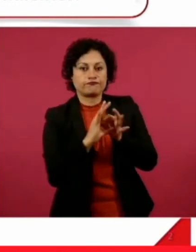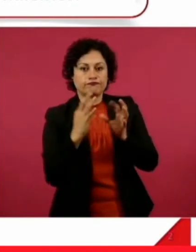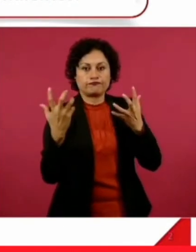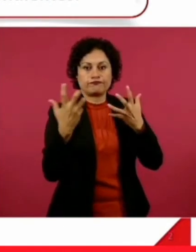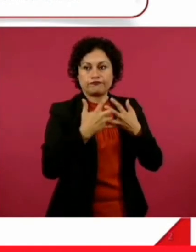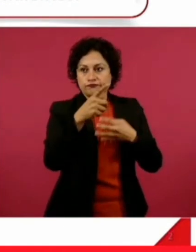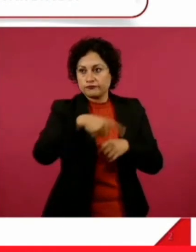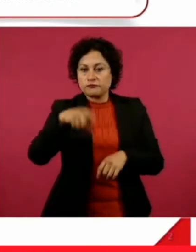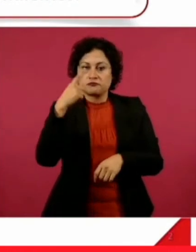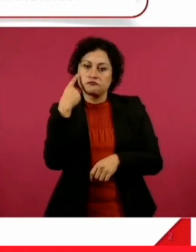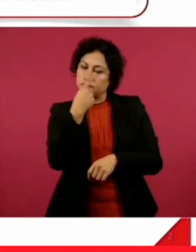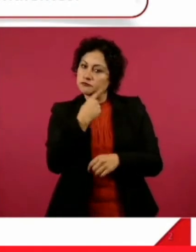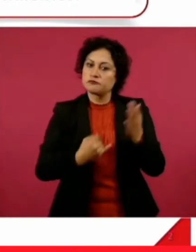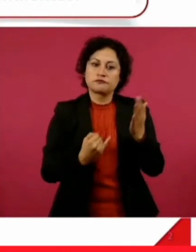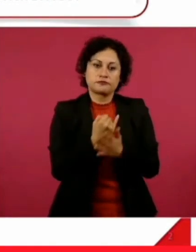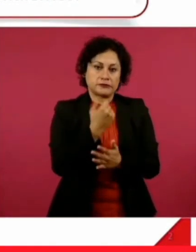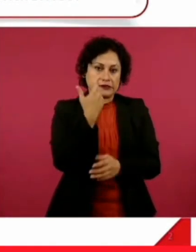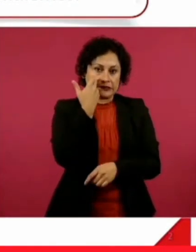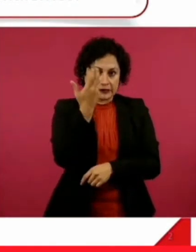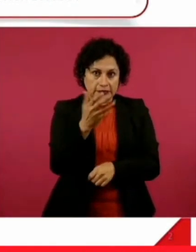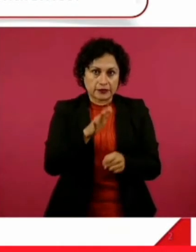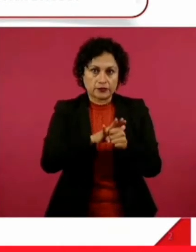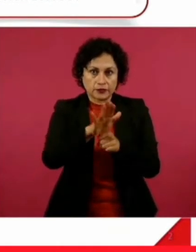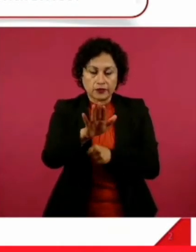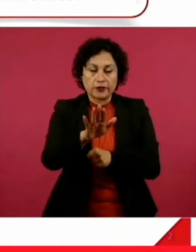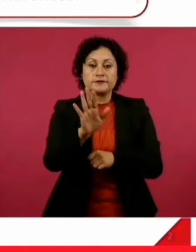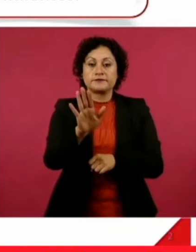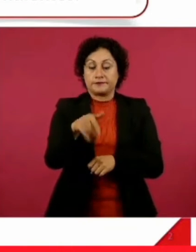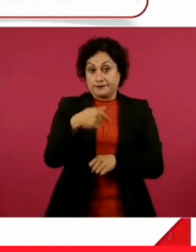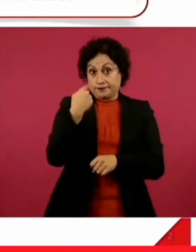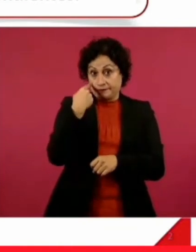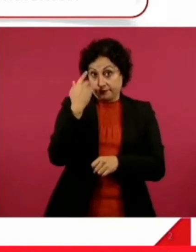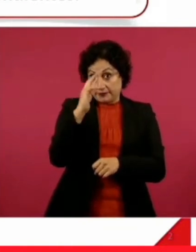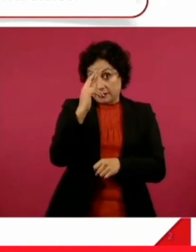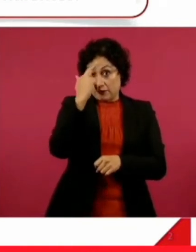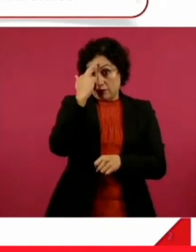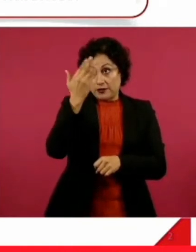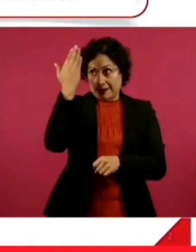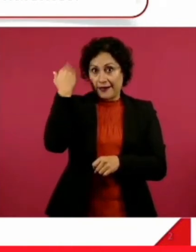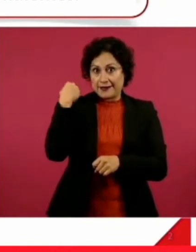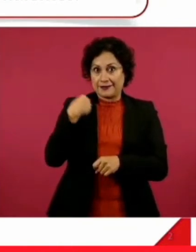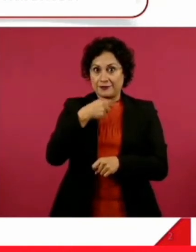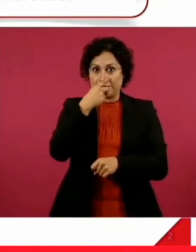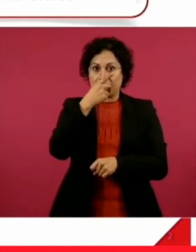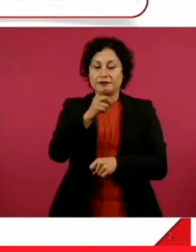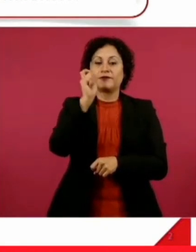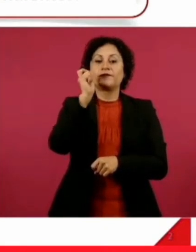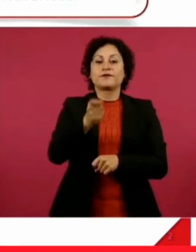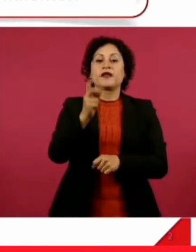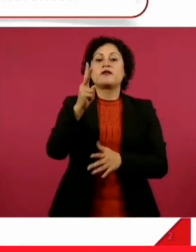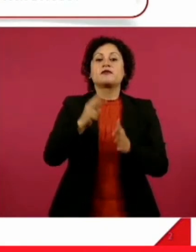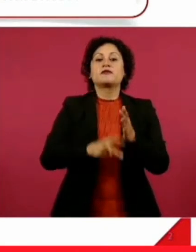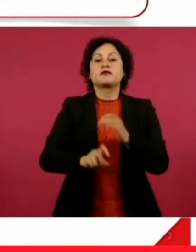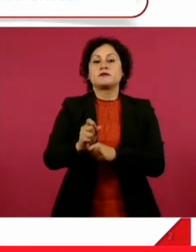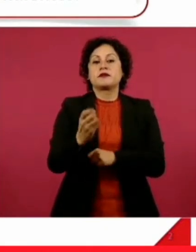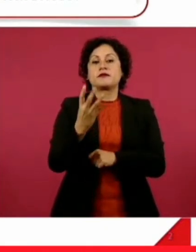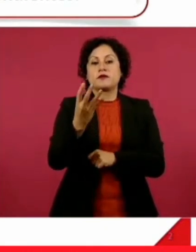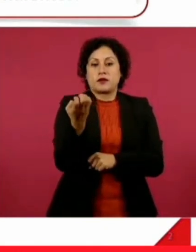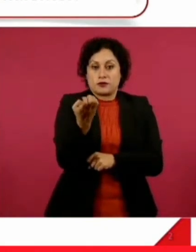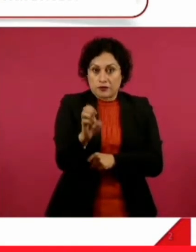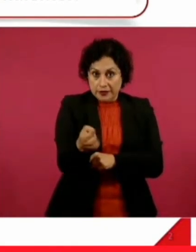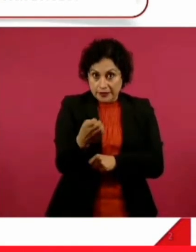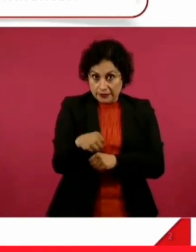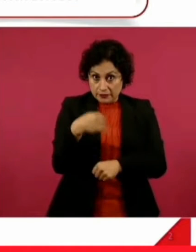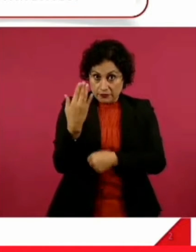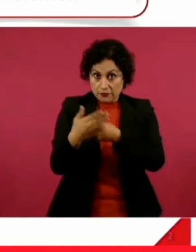Recordarles, porque se trató en este espacio en otro momento, que a partir del primero de enero de 2024 las personas